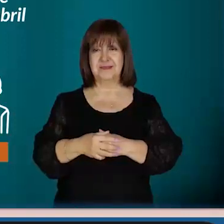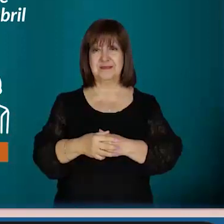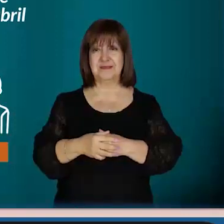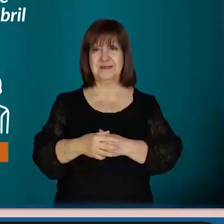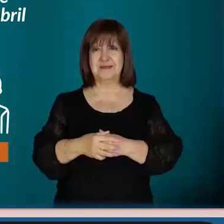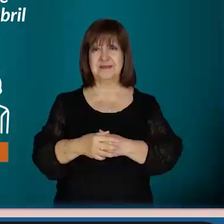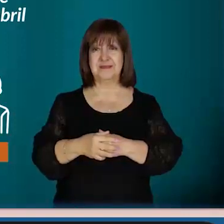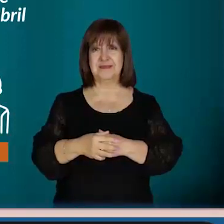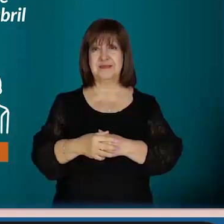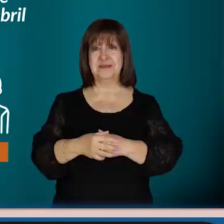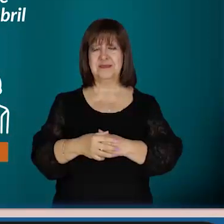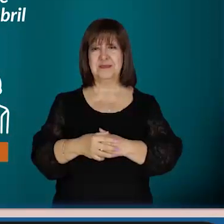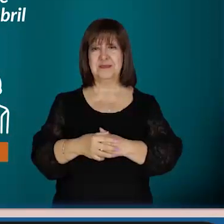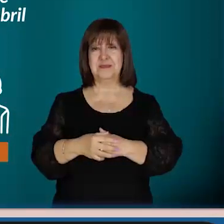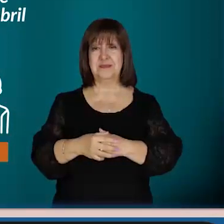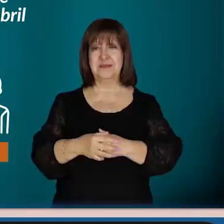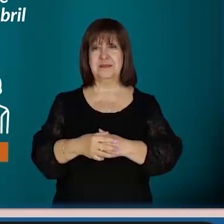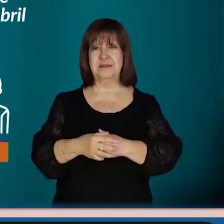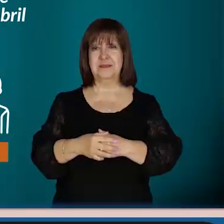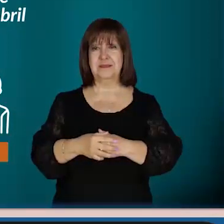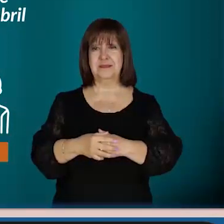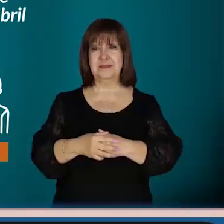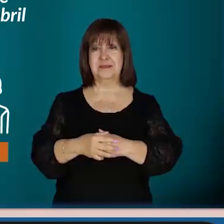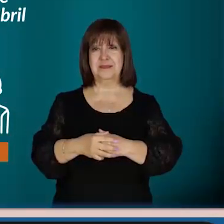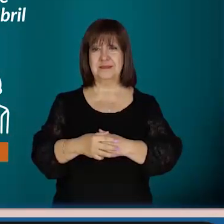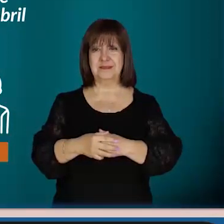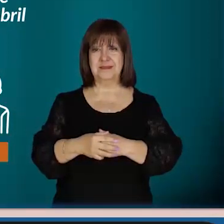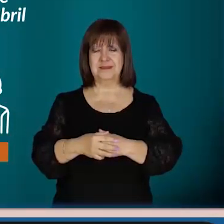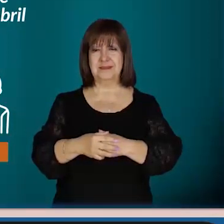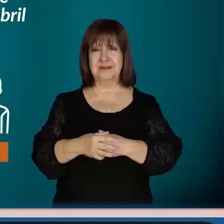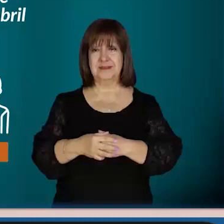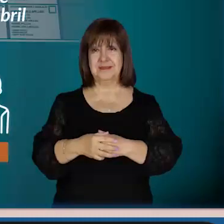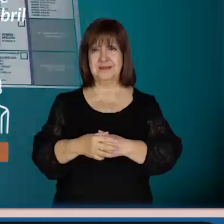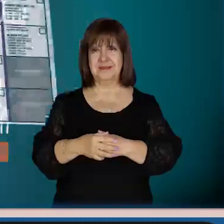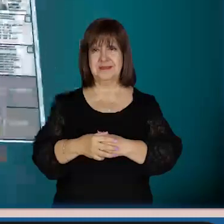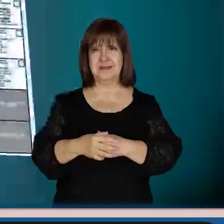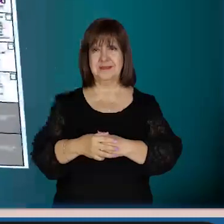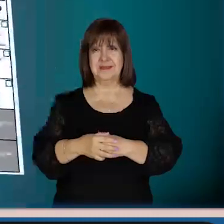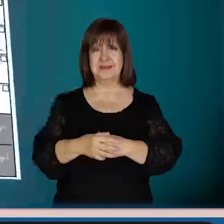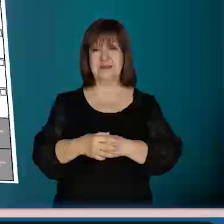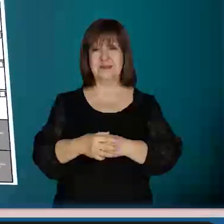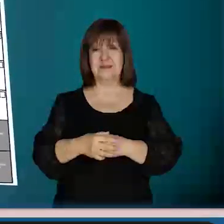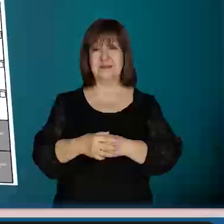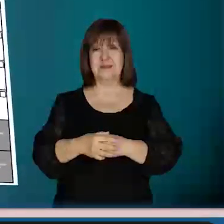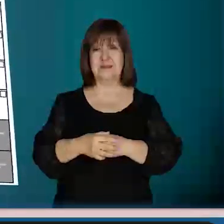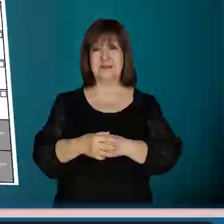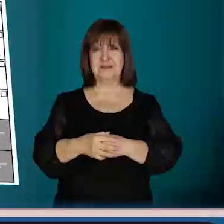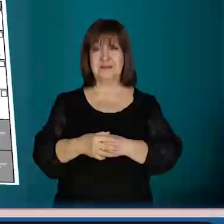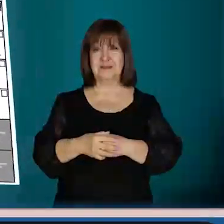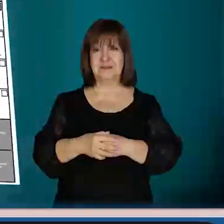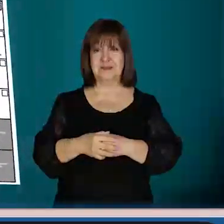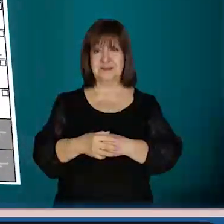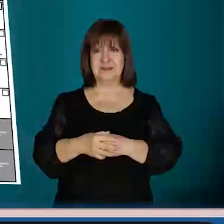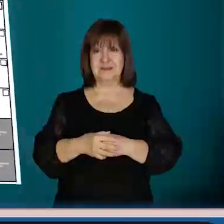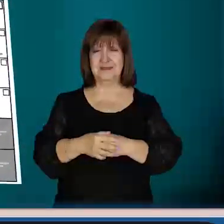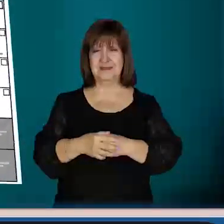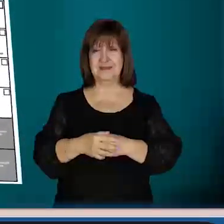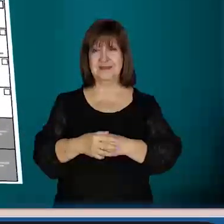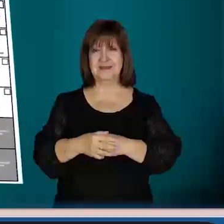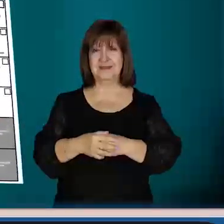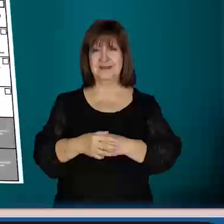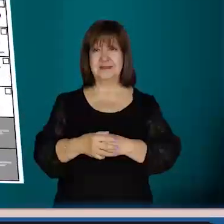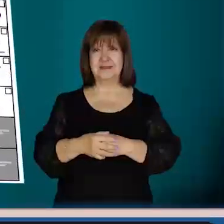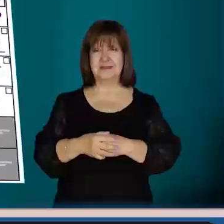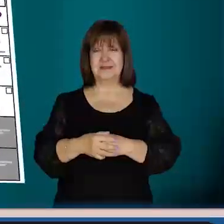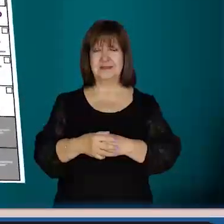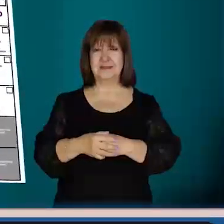una mujer y un hombre, debajo de ellos dice Concejales. Se muestra un dibujo de un papel rectangular con líneas horizontales